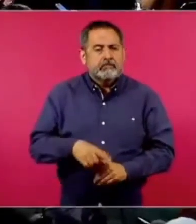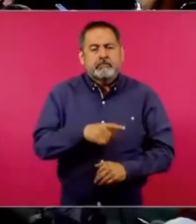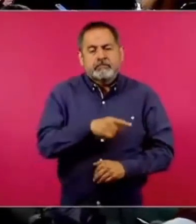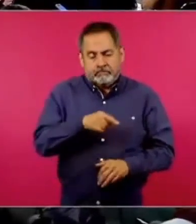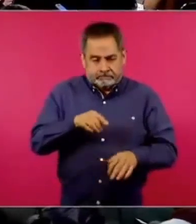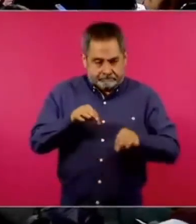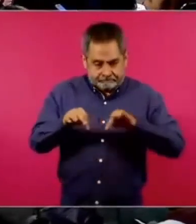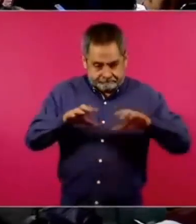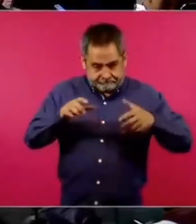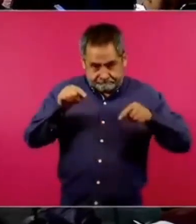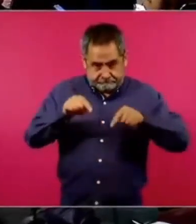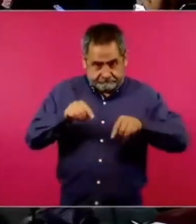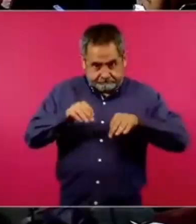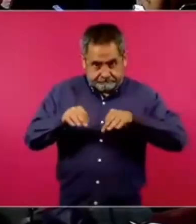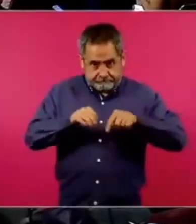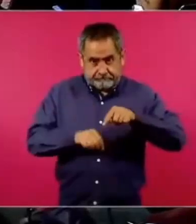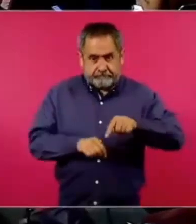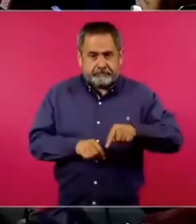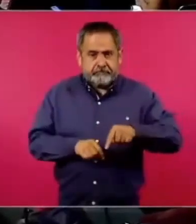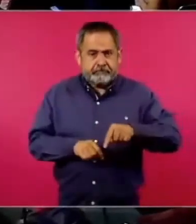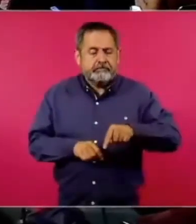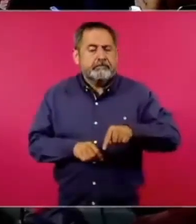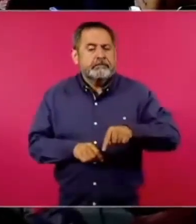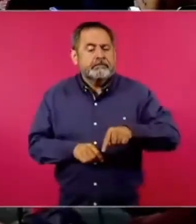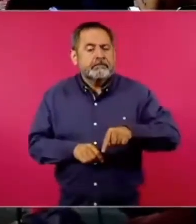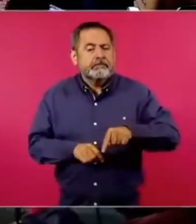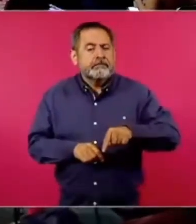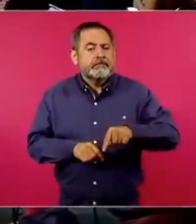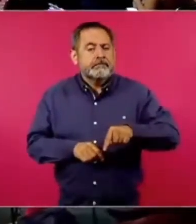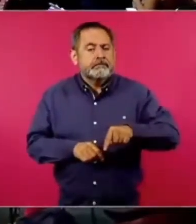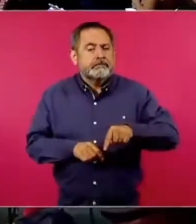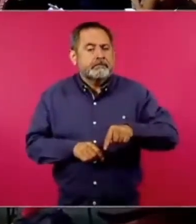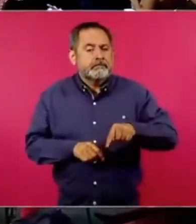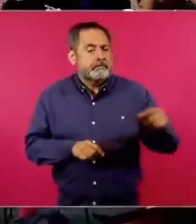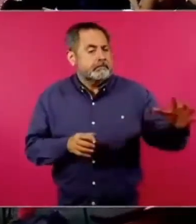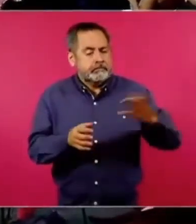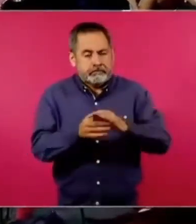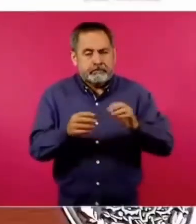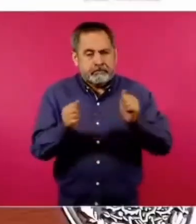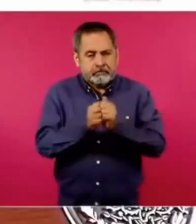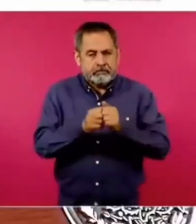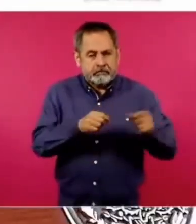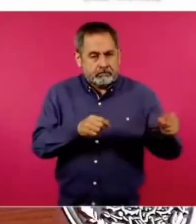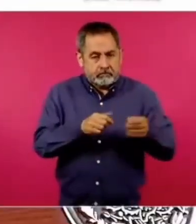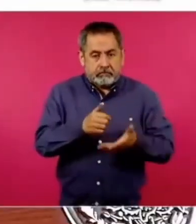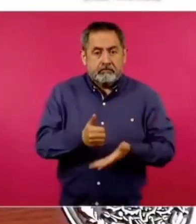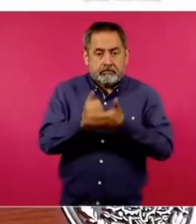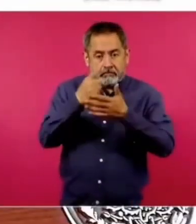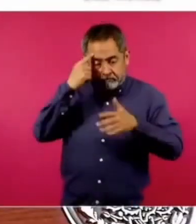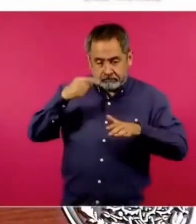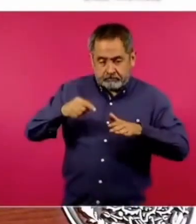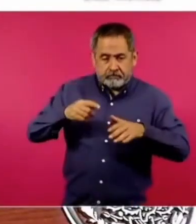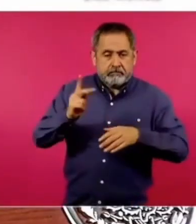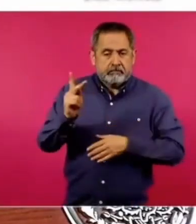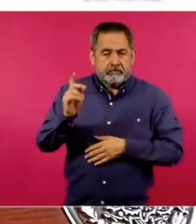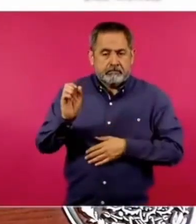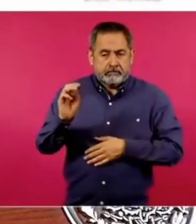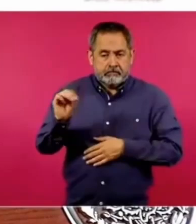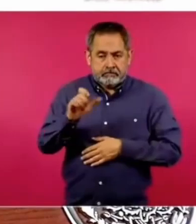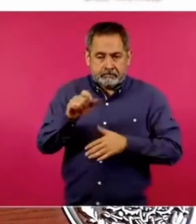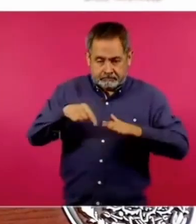en perforación en Pemex,